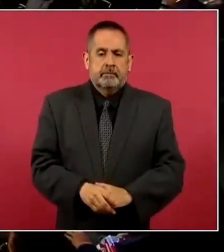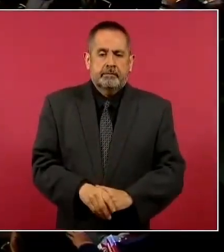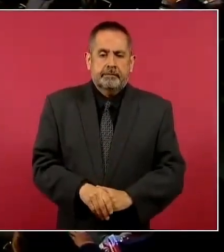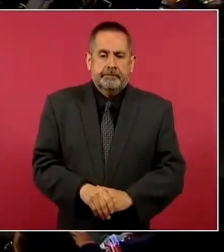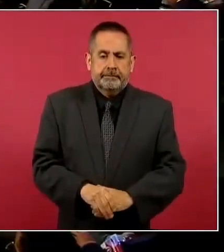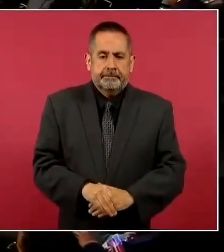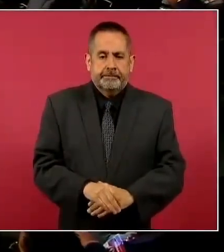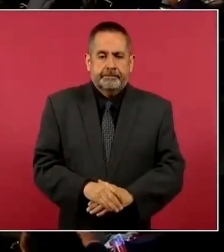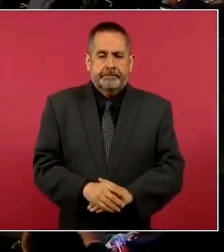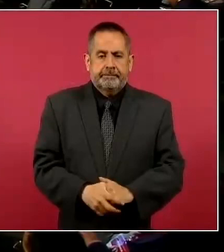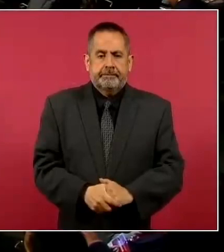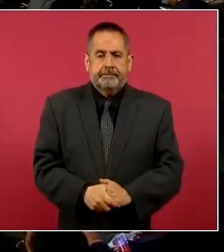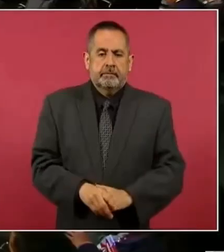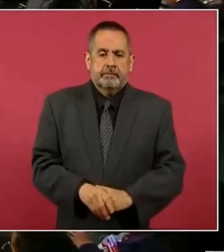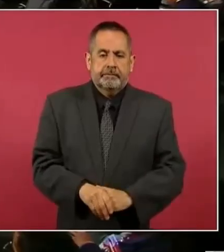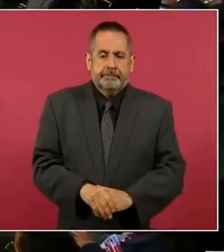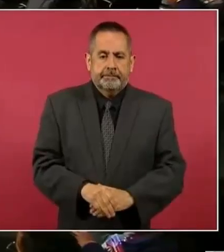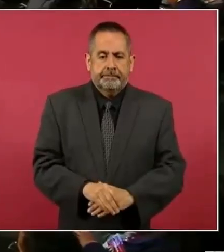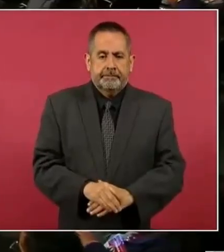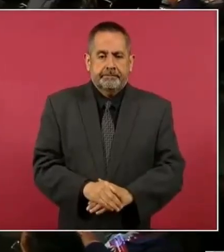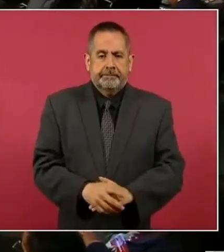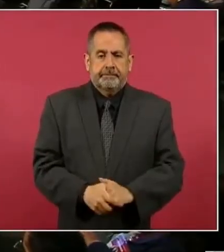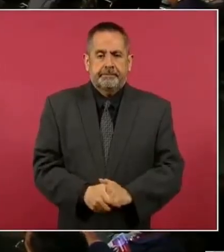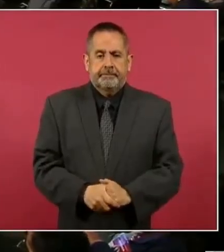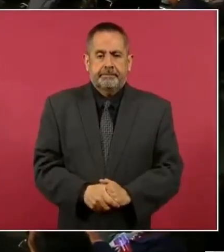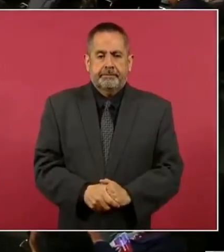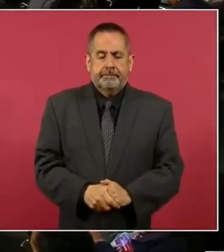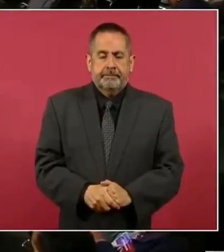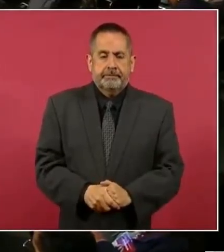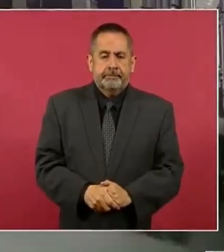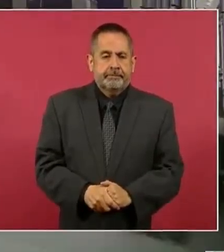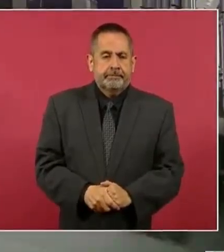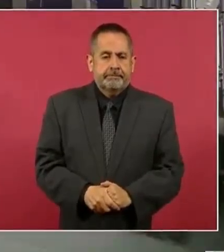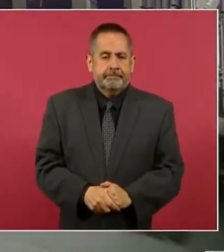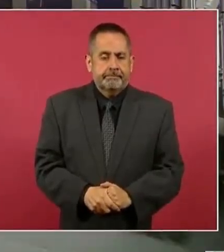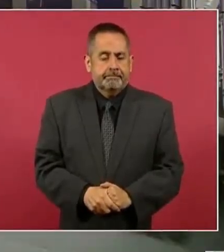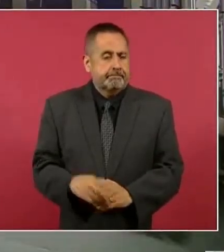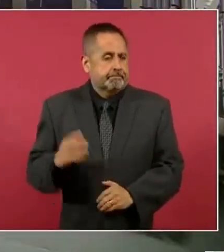estos cargos que tienen? Pues deben de ser como unos